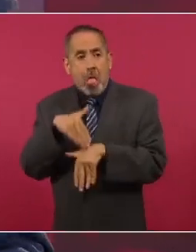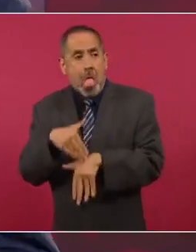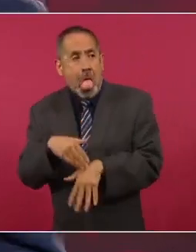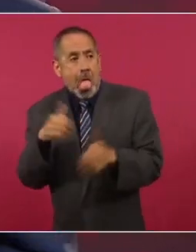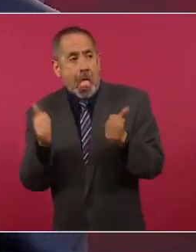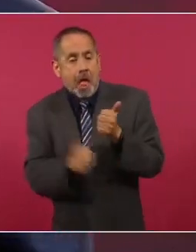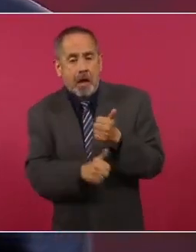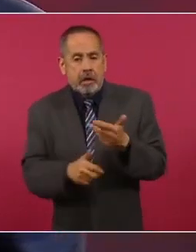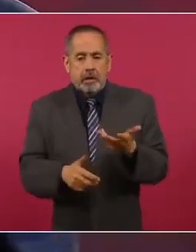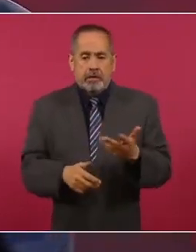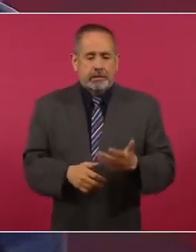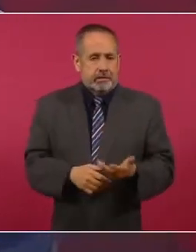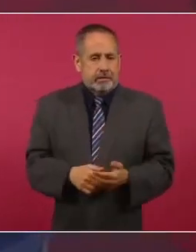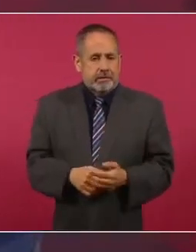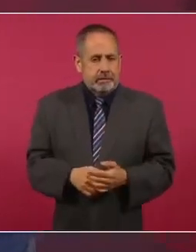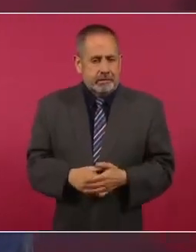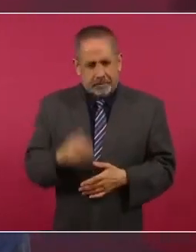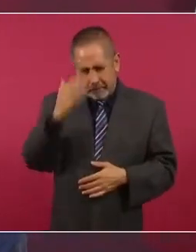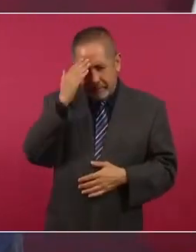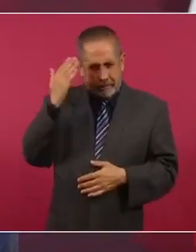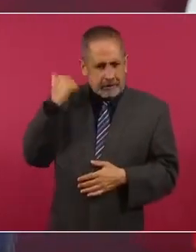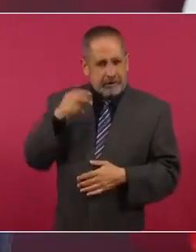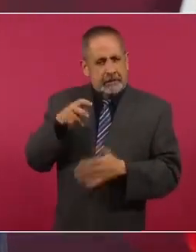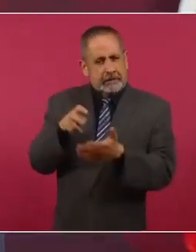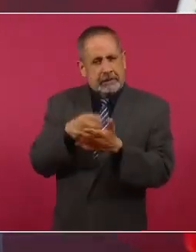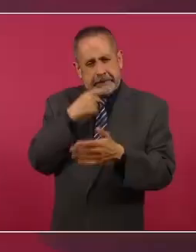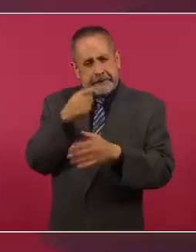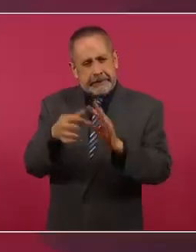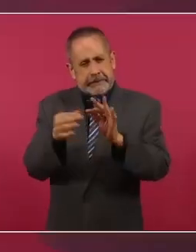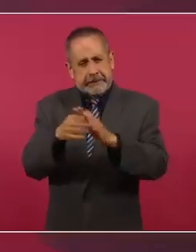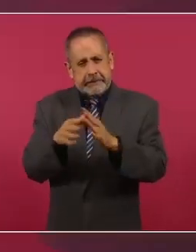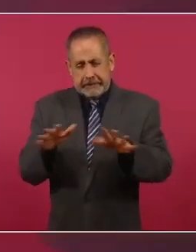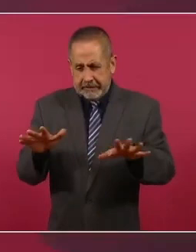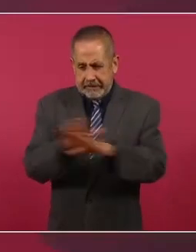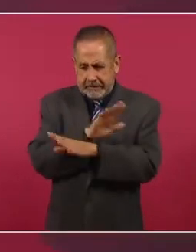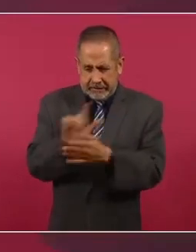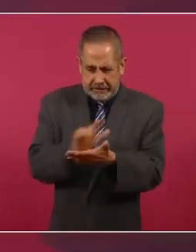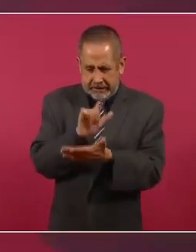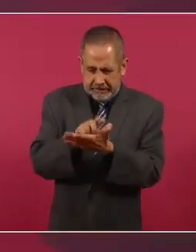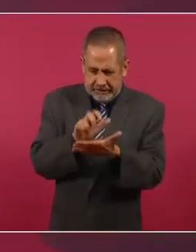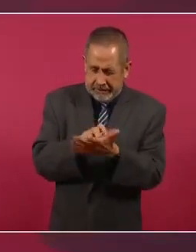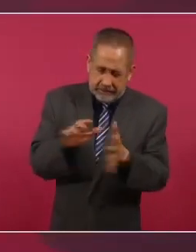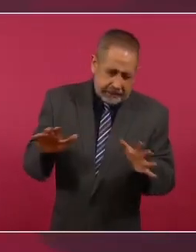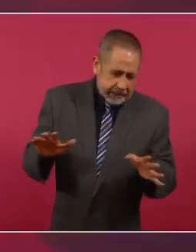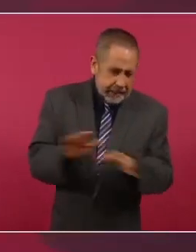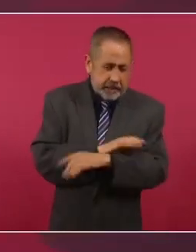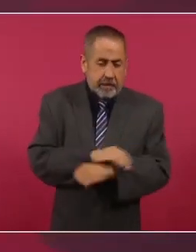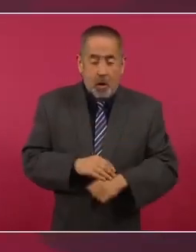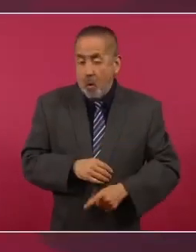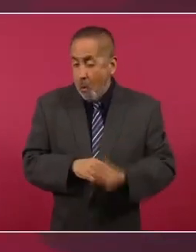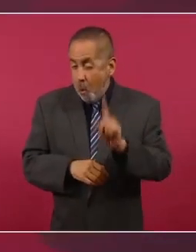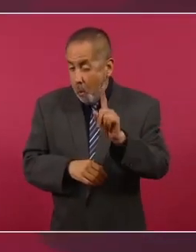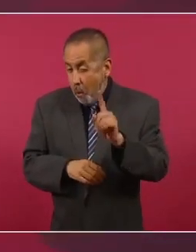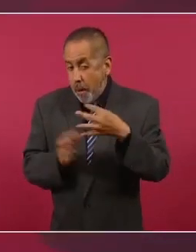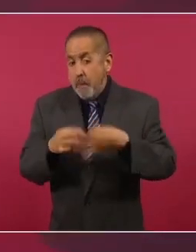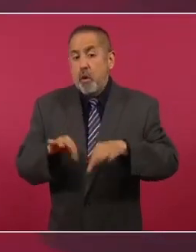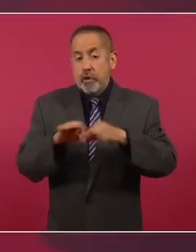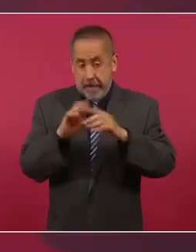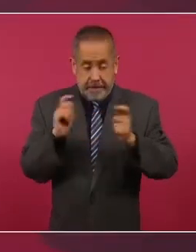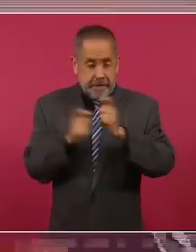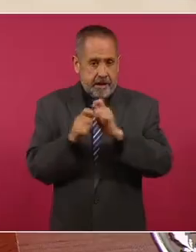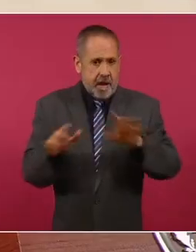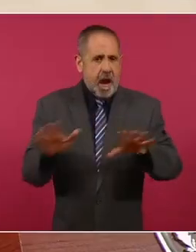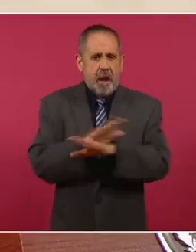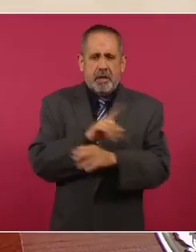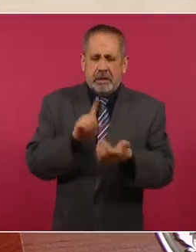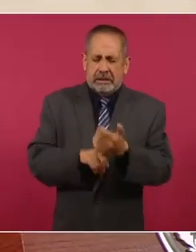Hablaba yo de las reformas y no quiero dejar pasar una que es muy importante, que